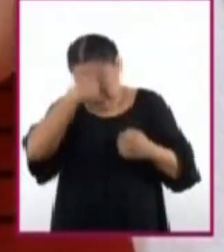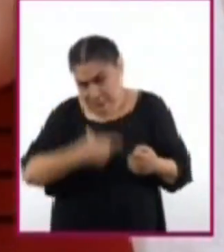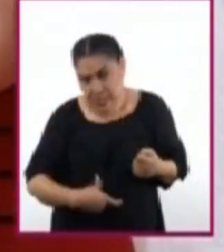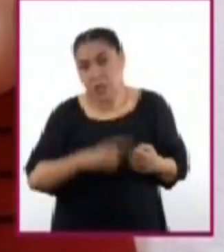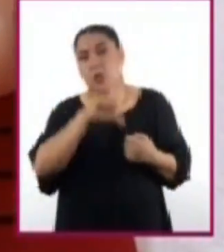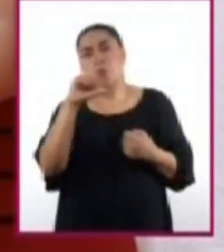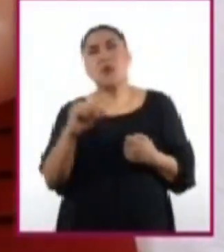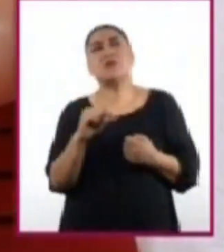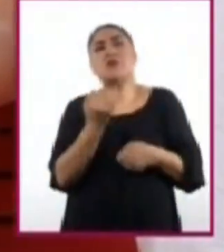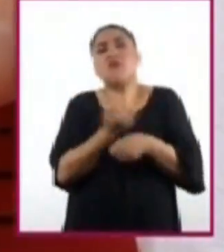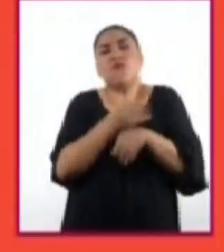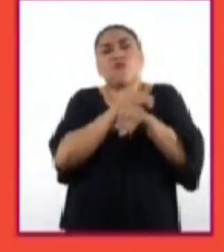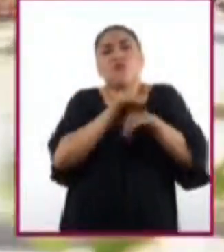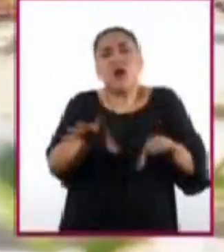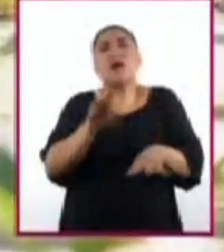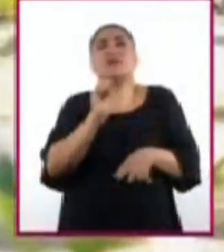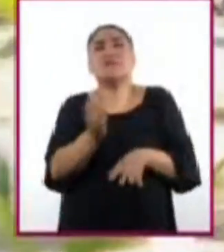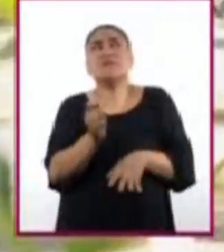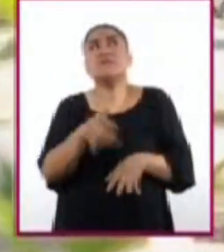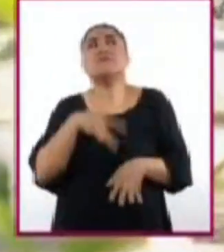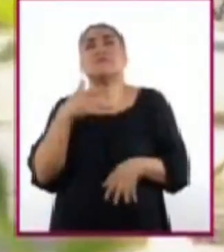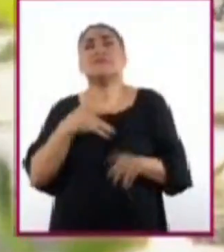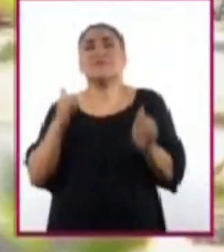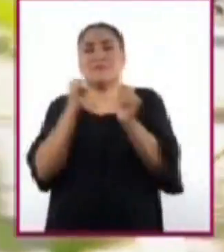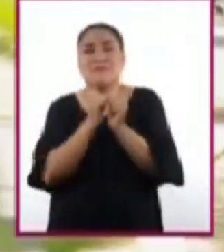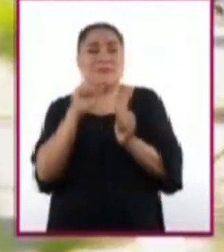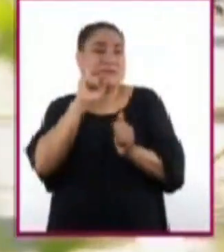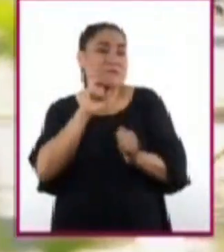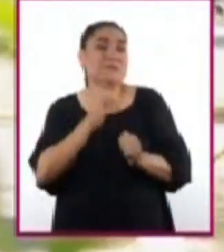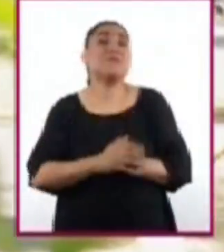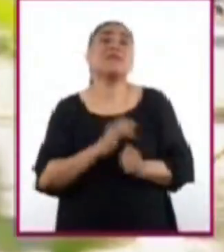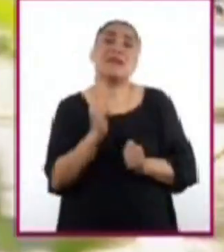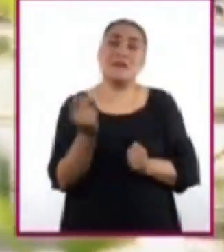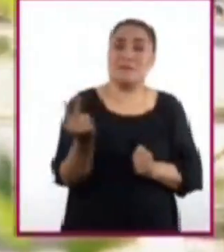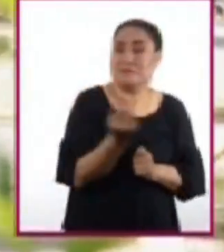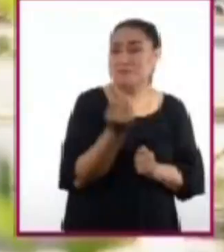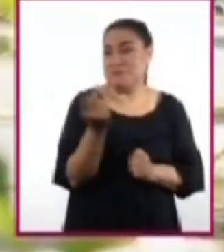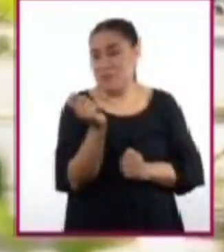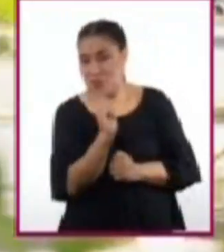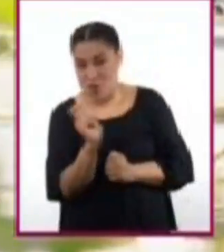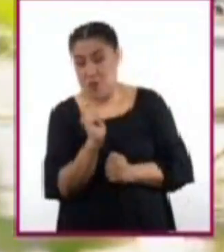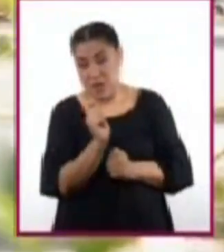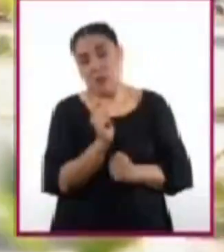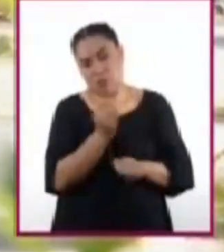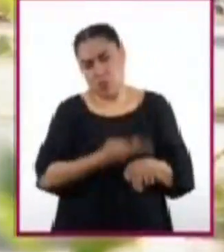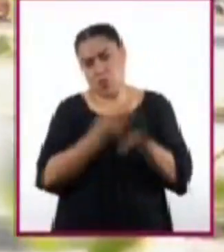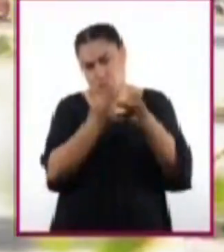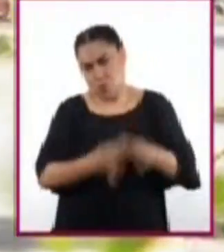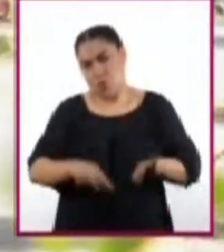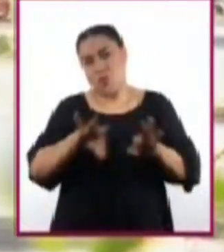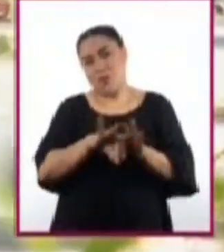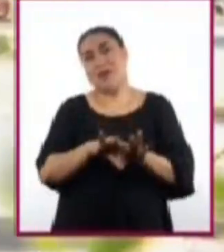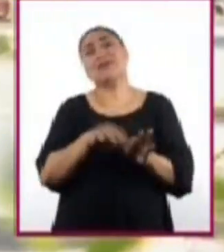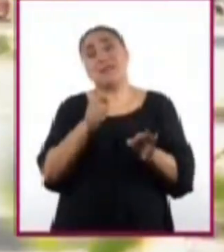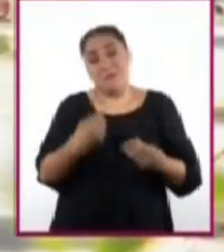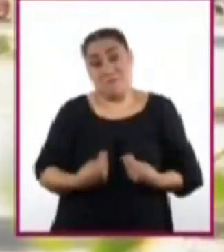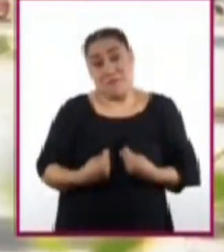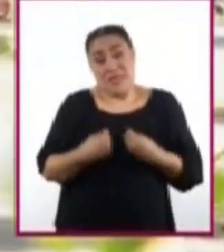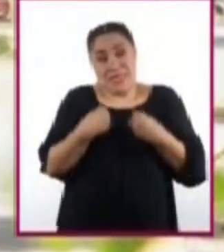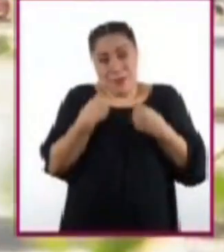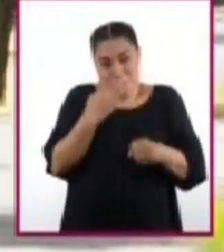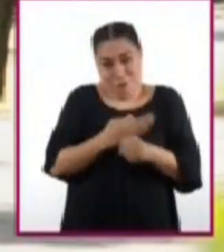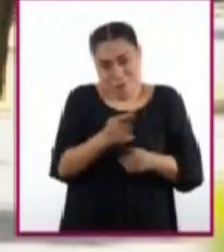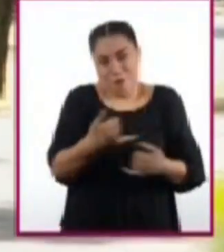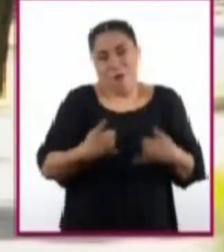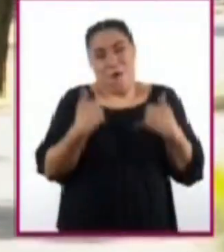sobre tu sexualidad. Las relaciones afectivas y de pareja tienen un papel muy importante en la etapa de la vida en la que te